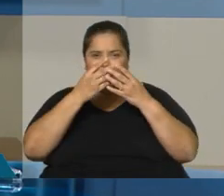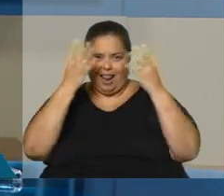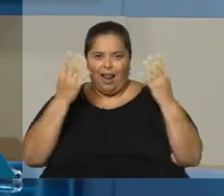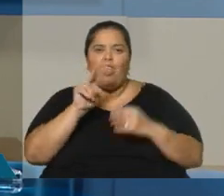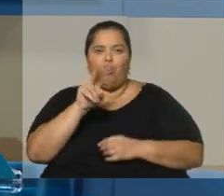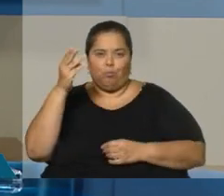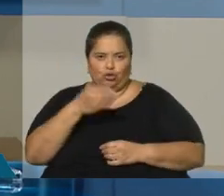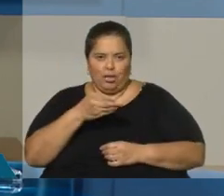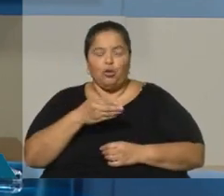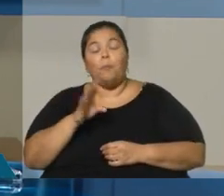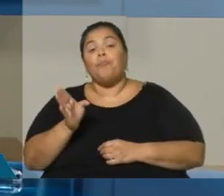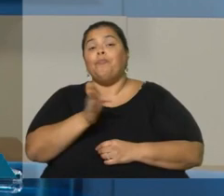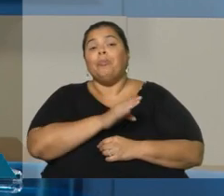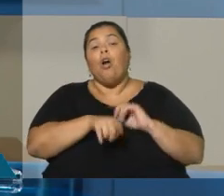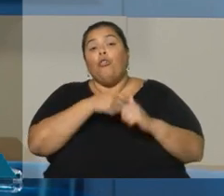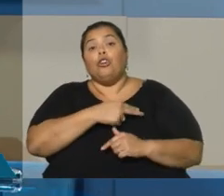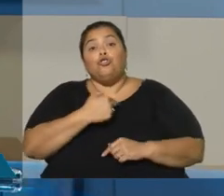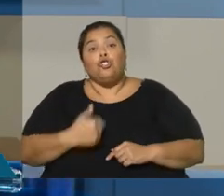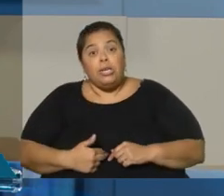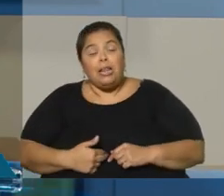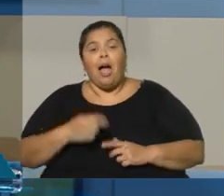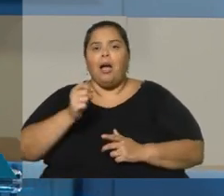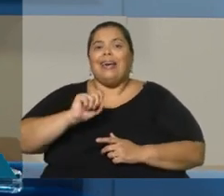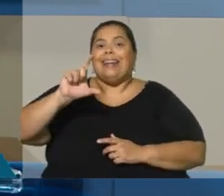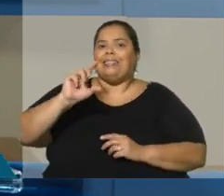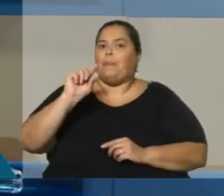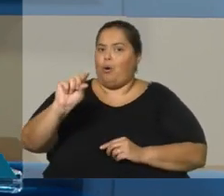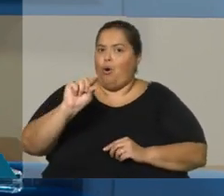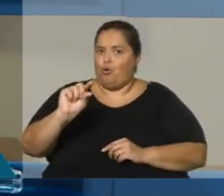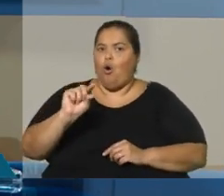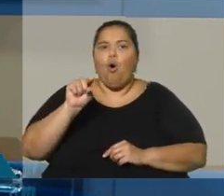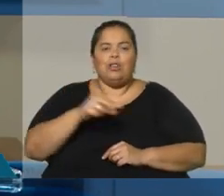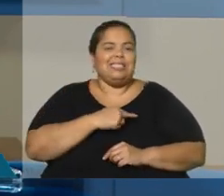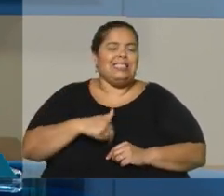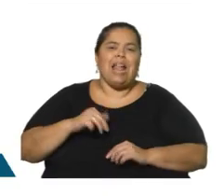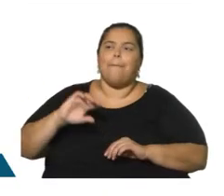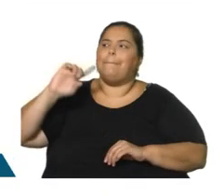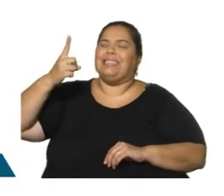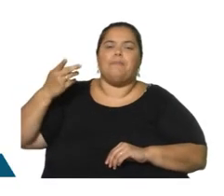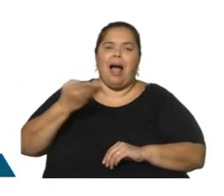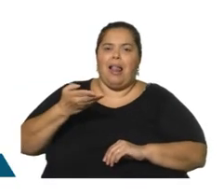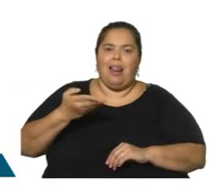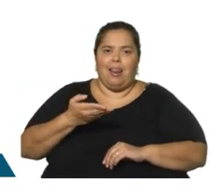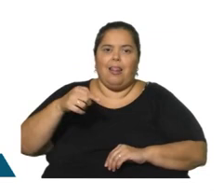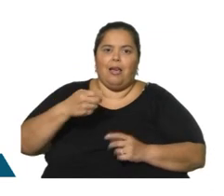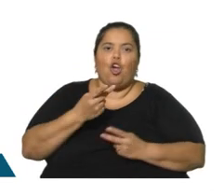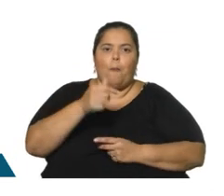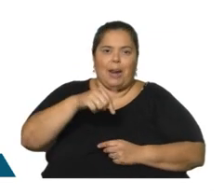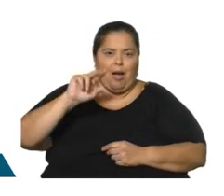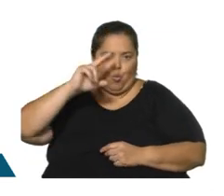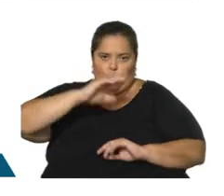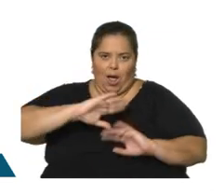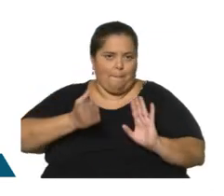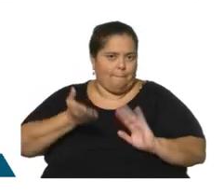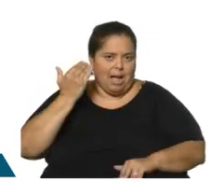decíamos. China crece poco, principal demandante de productos uruguayos. Hay otros mercados que también han menguado en sus demandas.